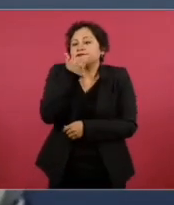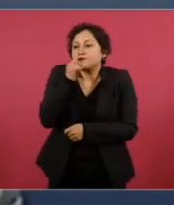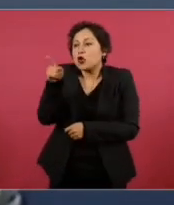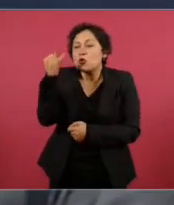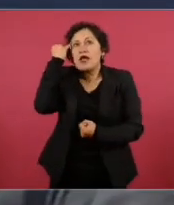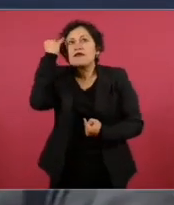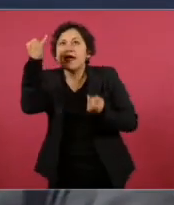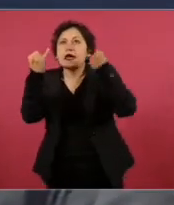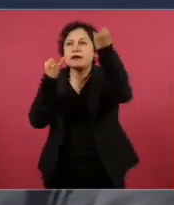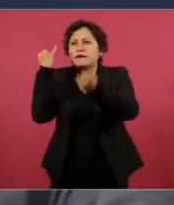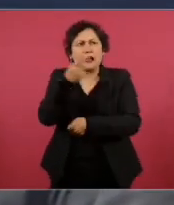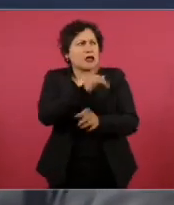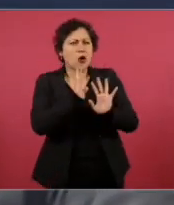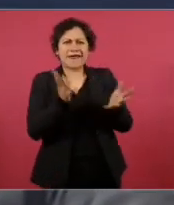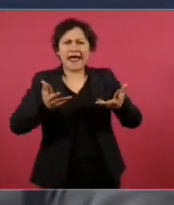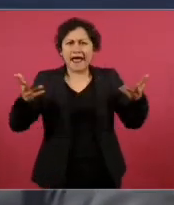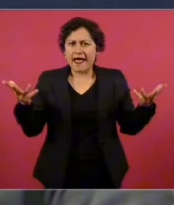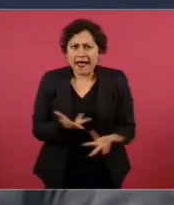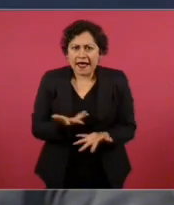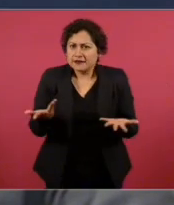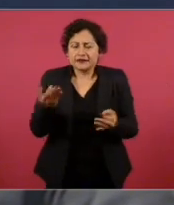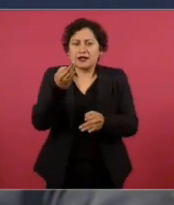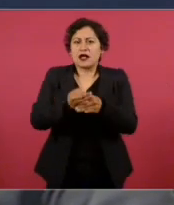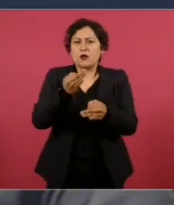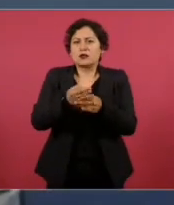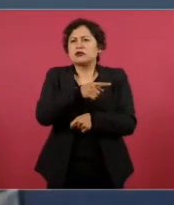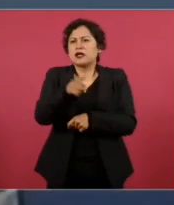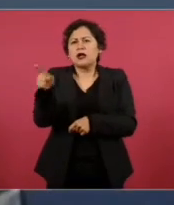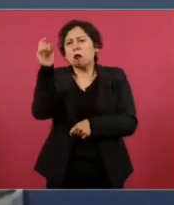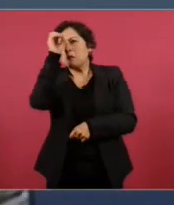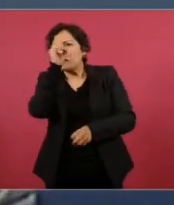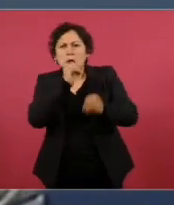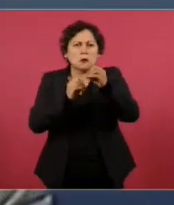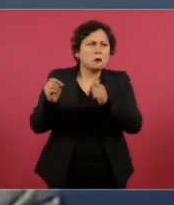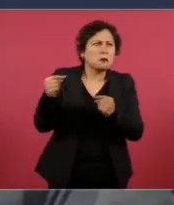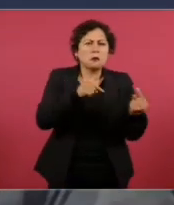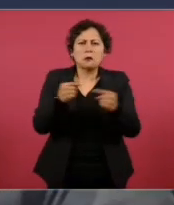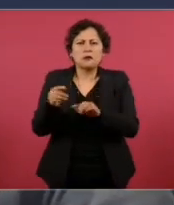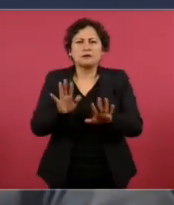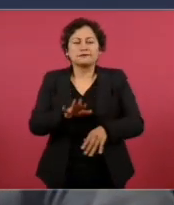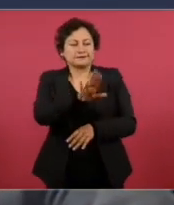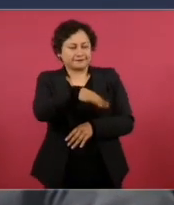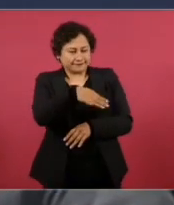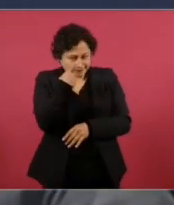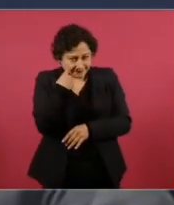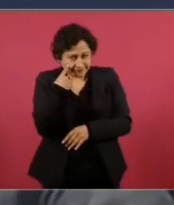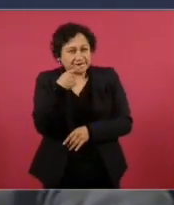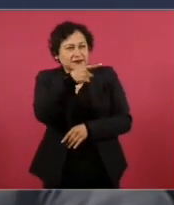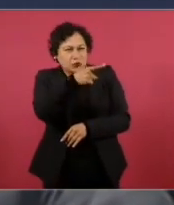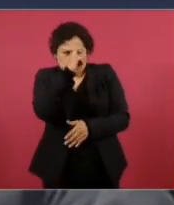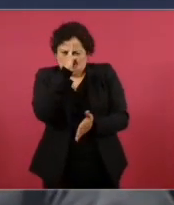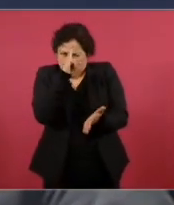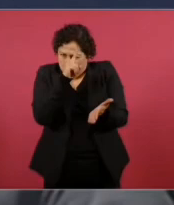concretas. Pero no te parece… Pueden ser muy cuestionables, aquí hemos visto… No te parece una infamia, no te parece una cosa canallesca,